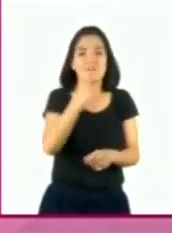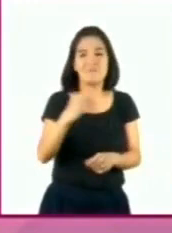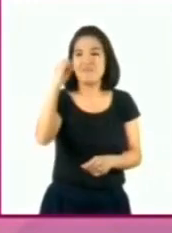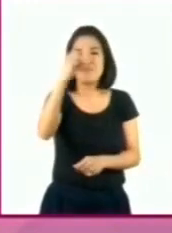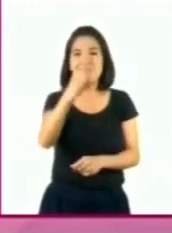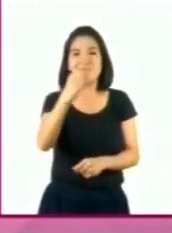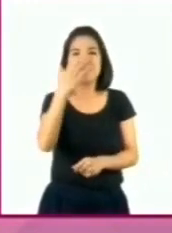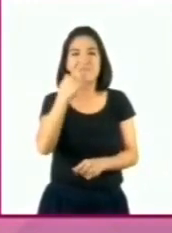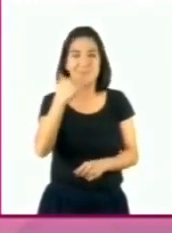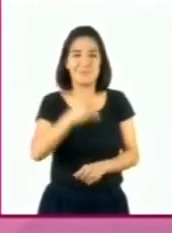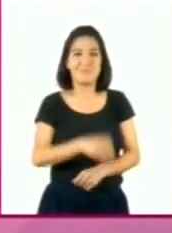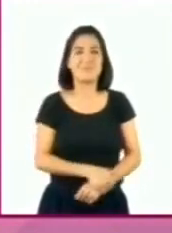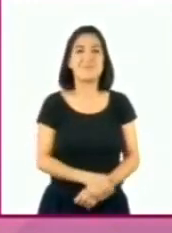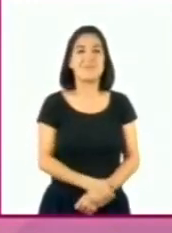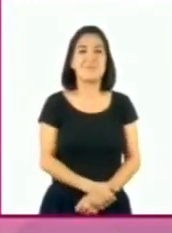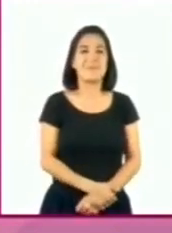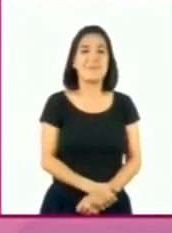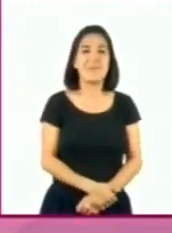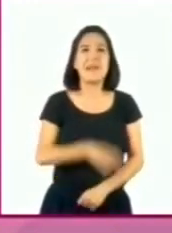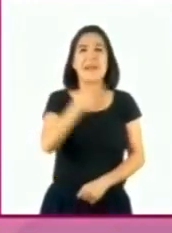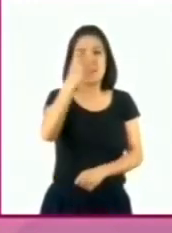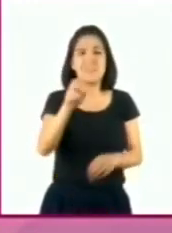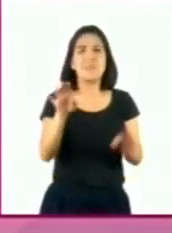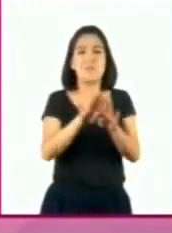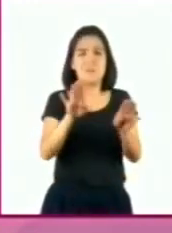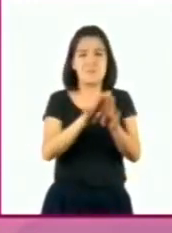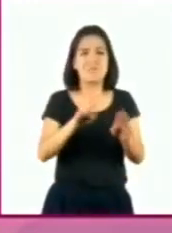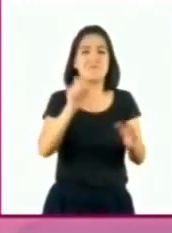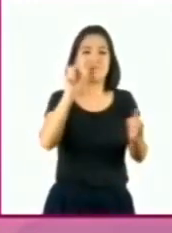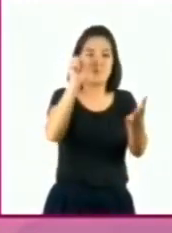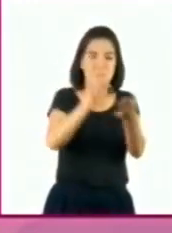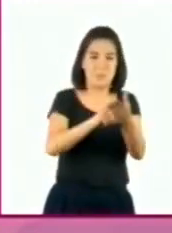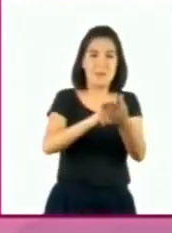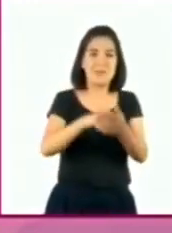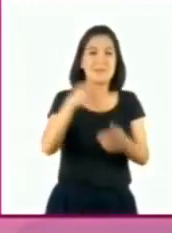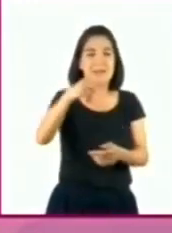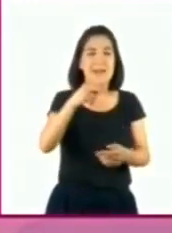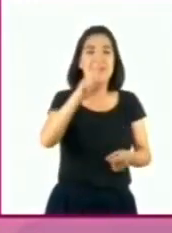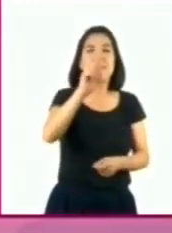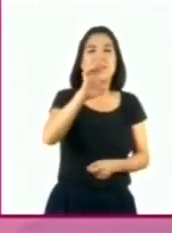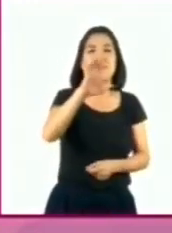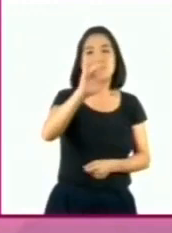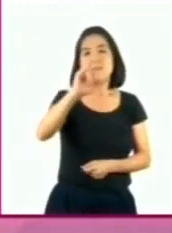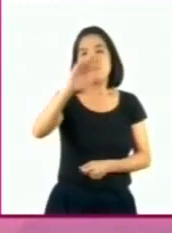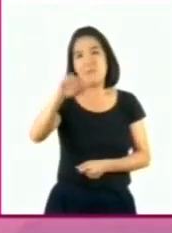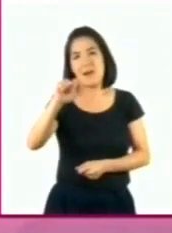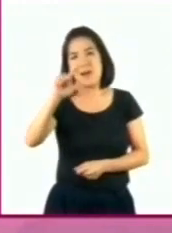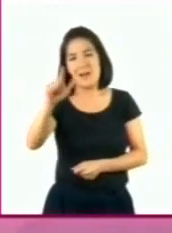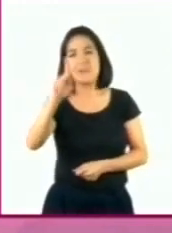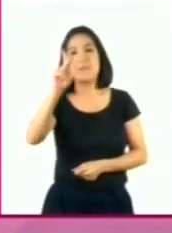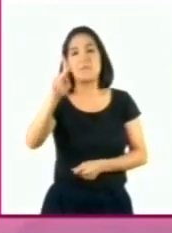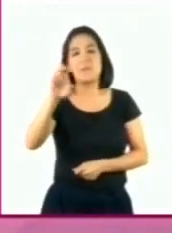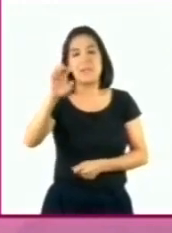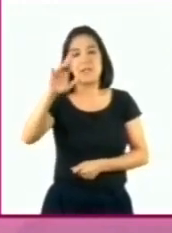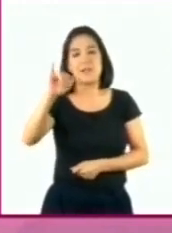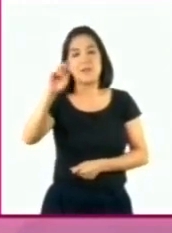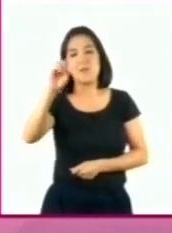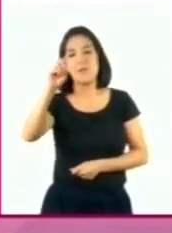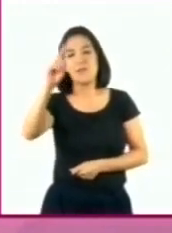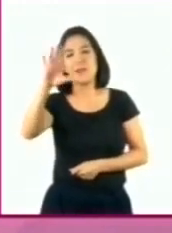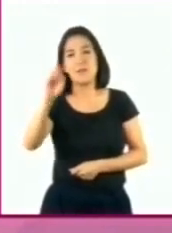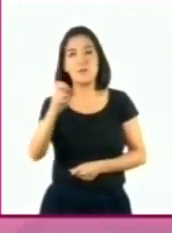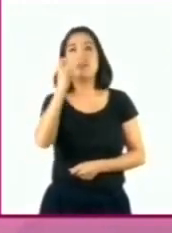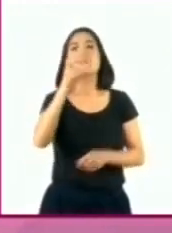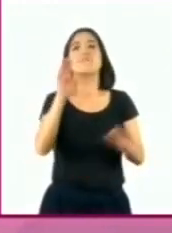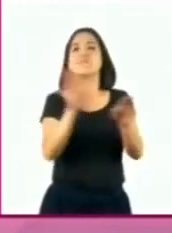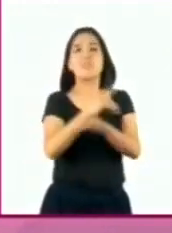el residuo. Este tipo de decimales se llaman decimales periódicos porque su parte decimal es